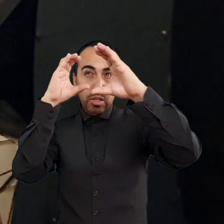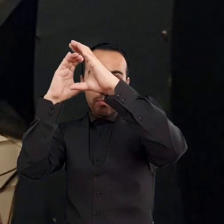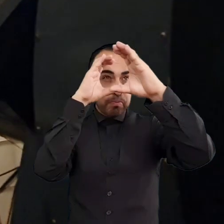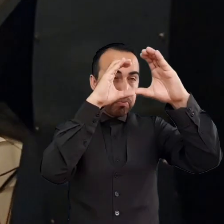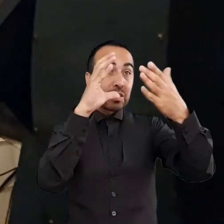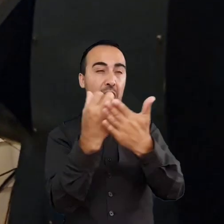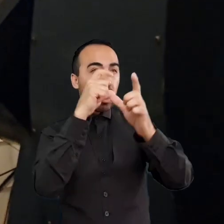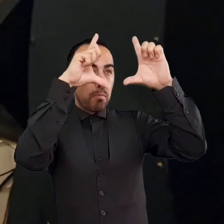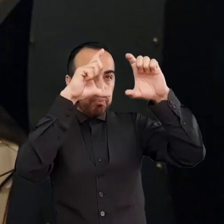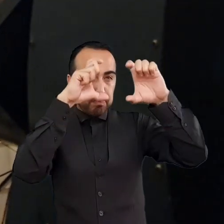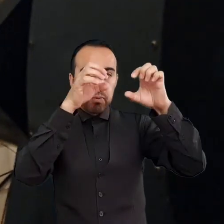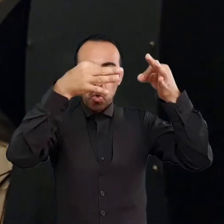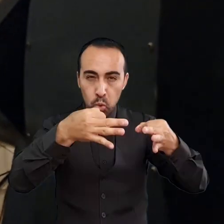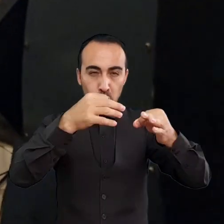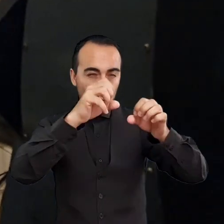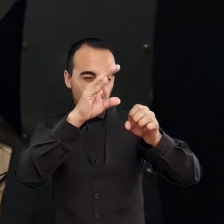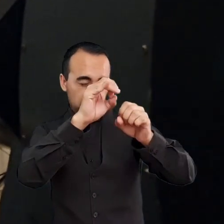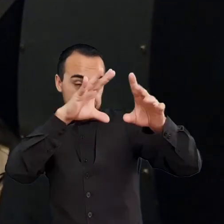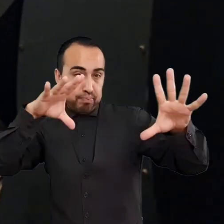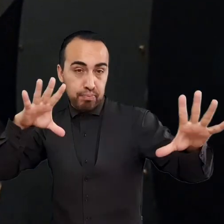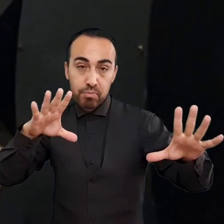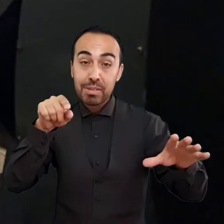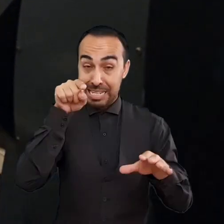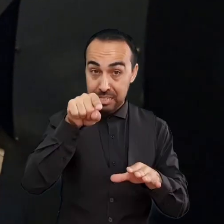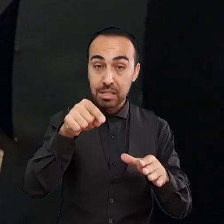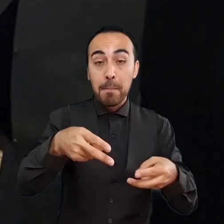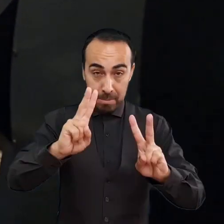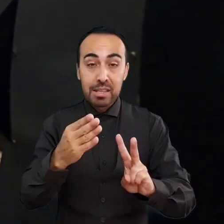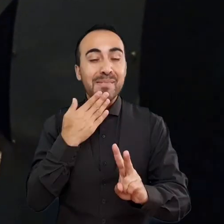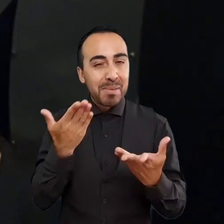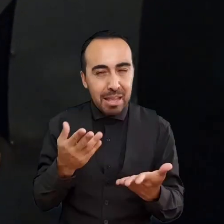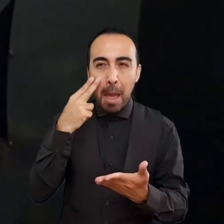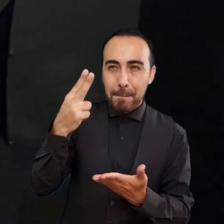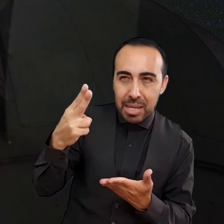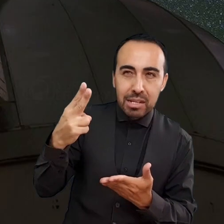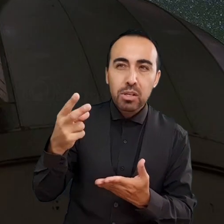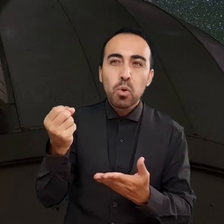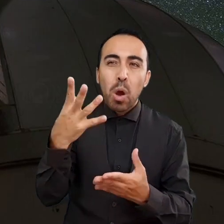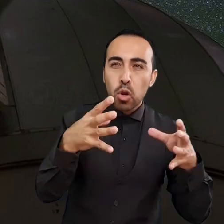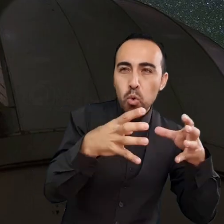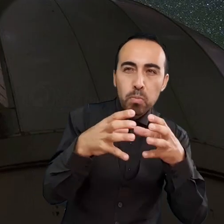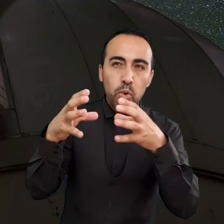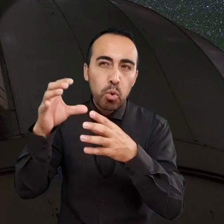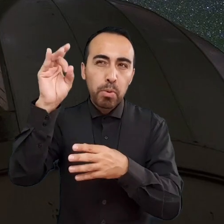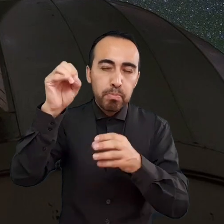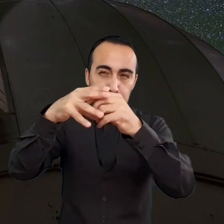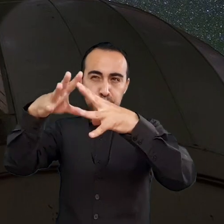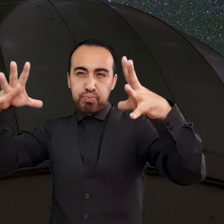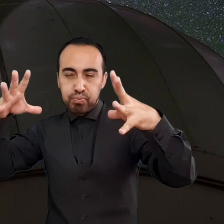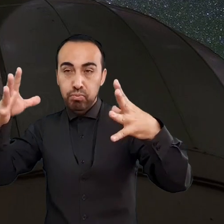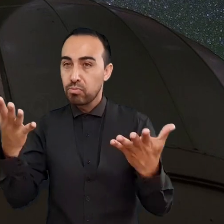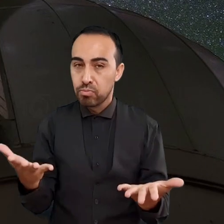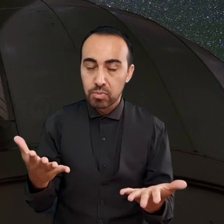campaña, Poise, comenzó el 12 de febrero de 2021 con Nidia Morrell, astrónoma residente del observatorio Las Campanas y